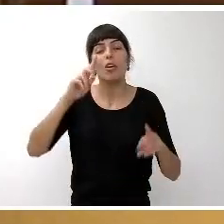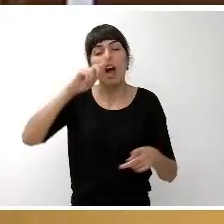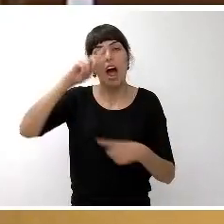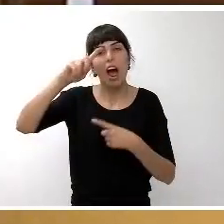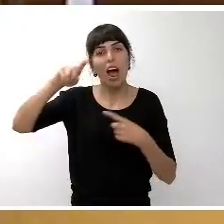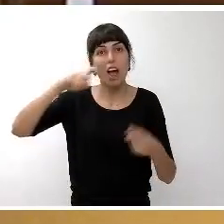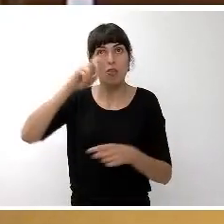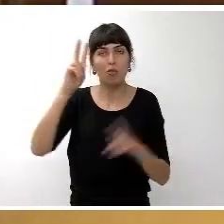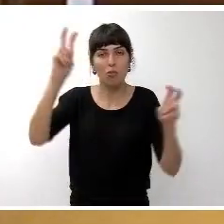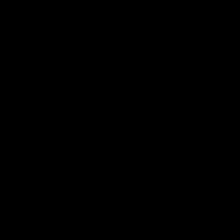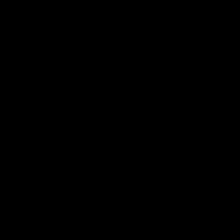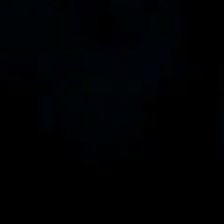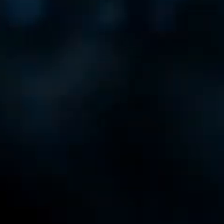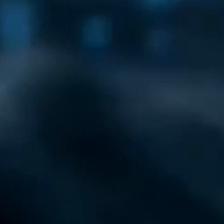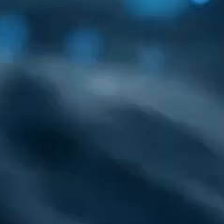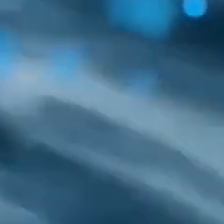Cabildo lo veamos mejor.